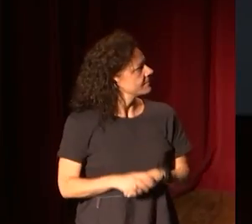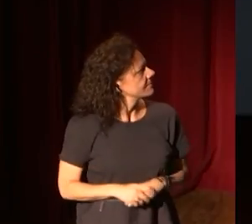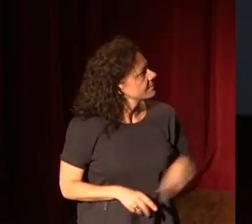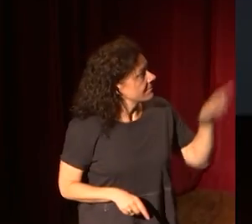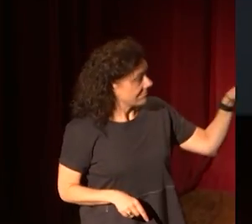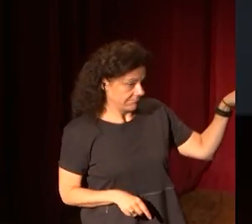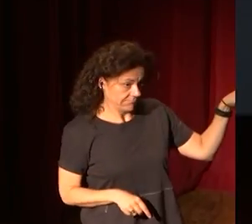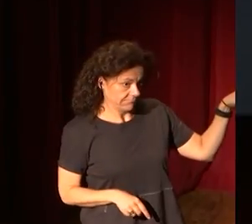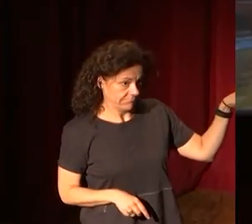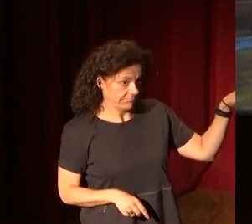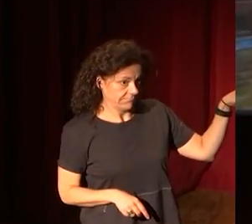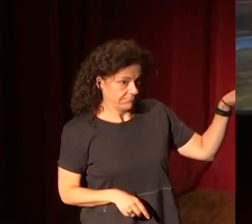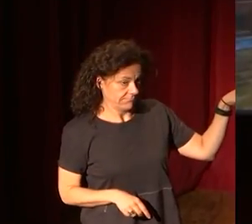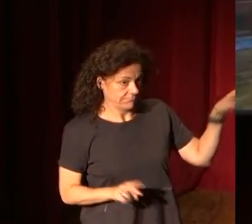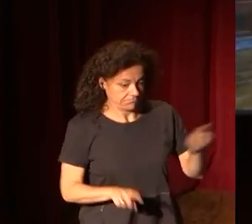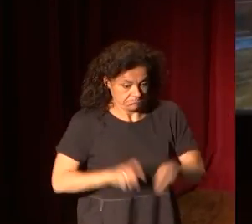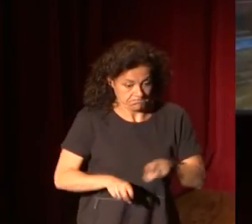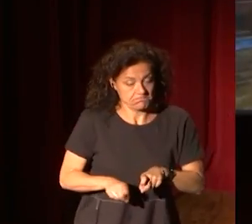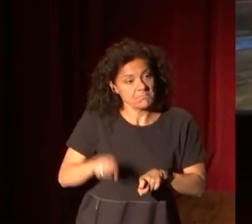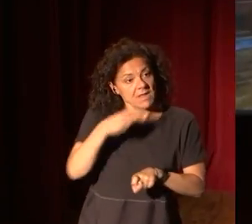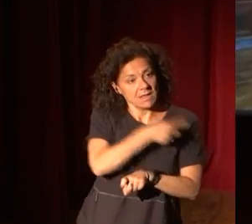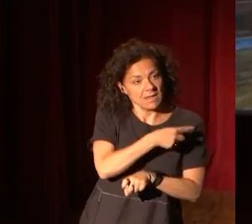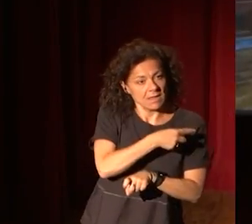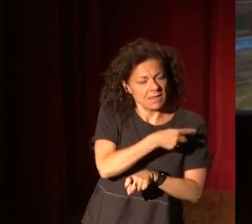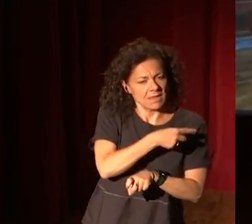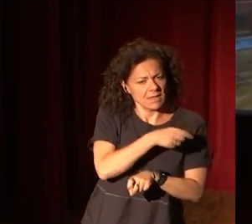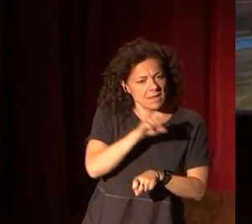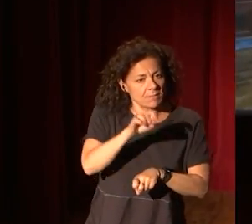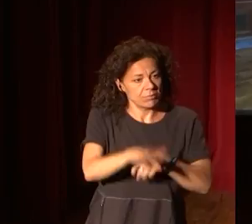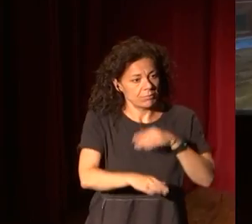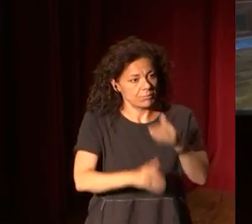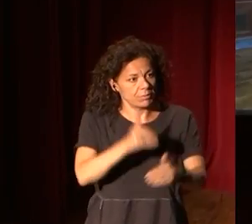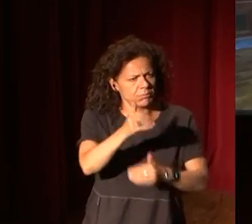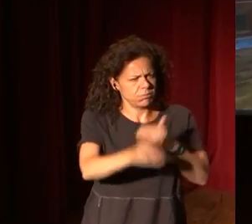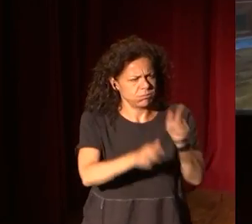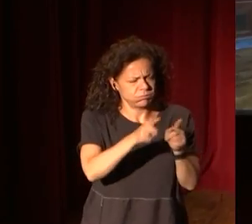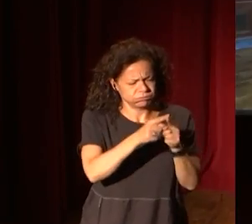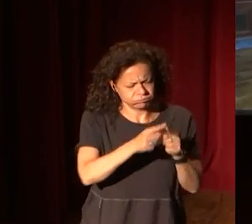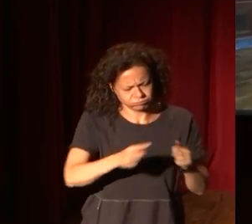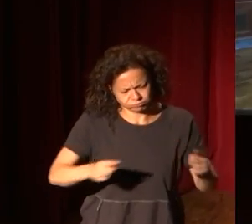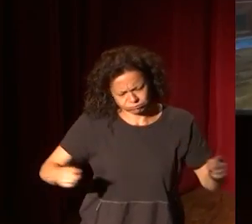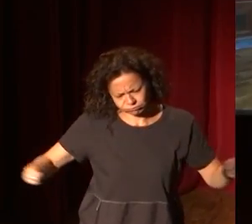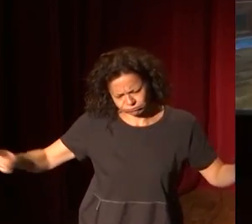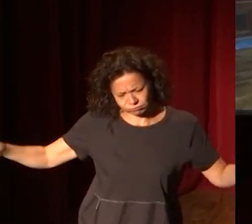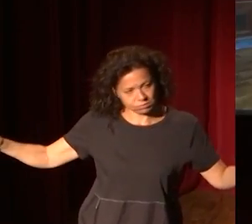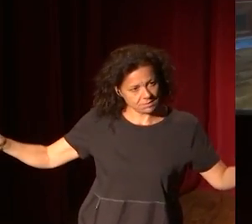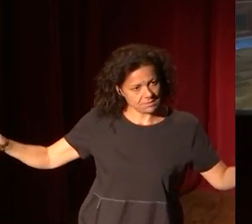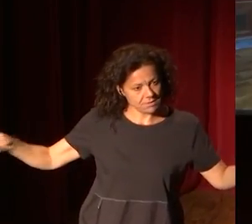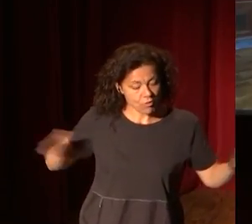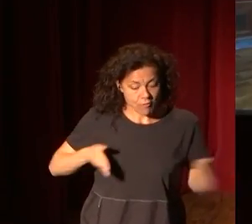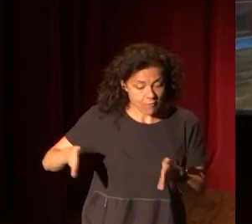De aquí, aquí, hay un camino muy largo, ¿eh? Tremendamente largo.